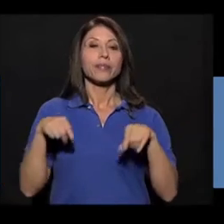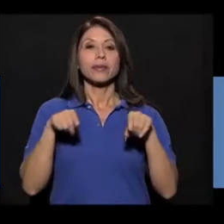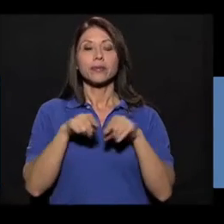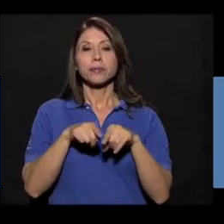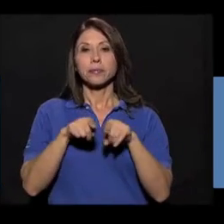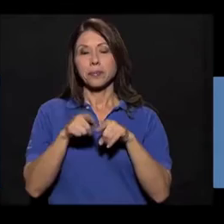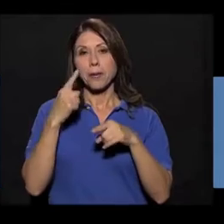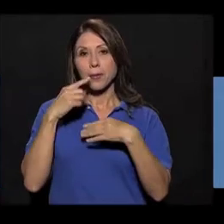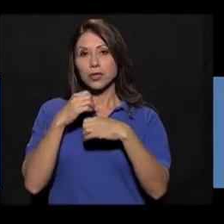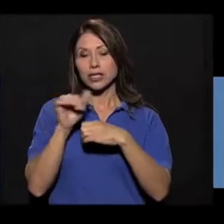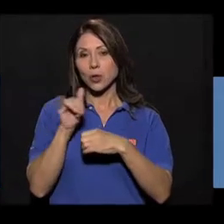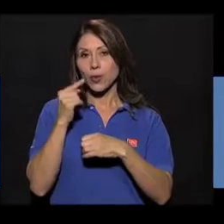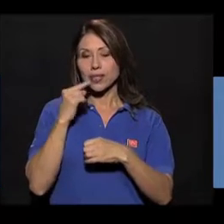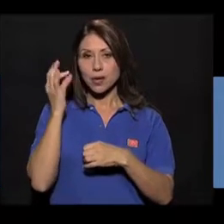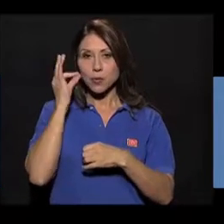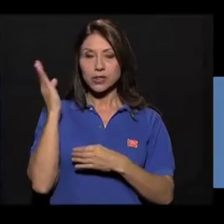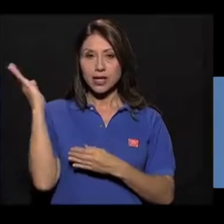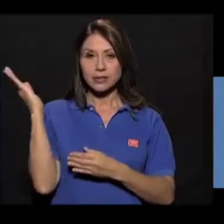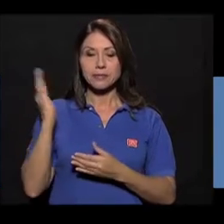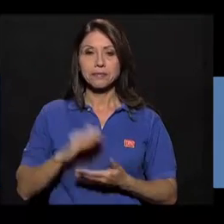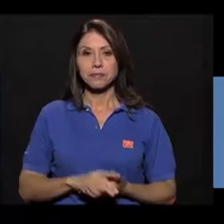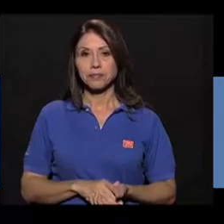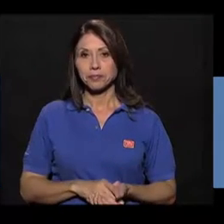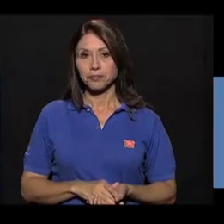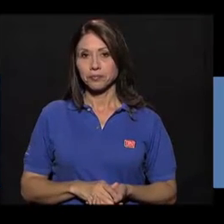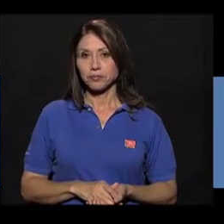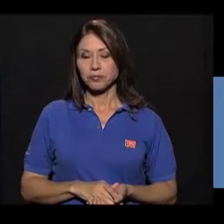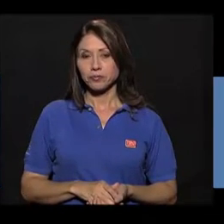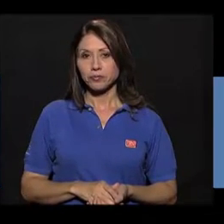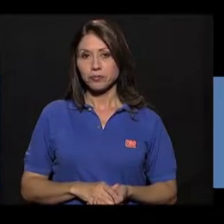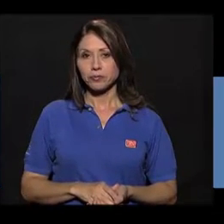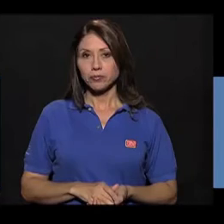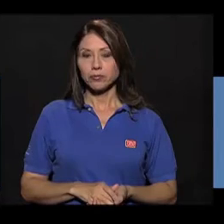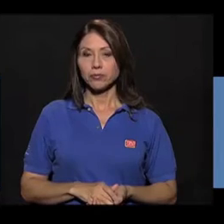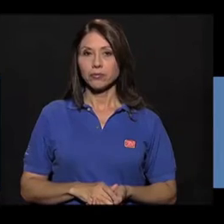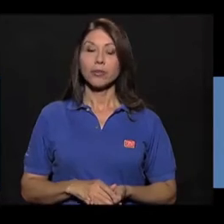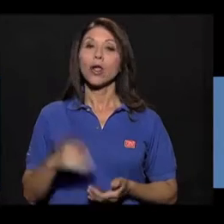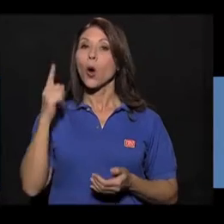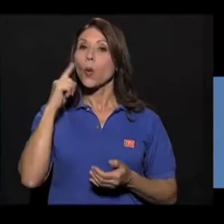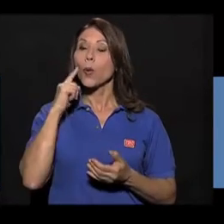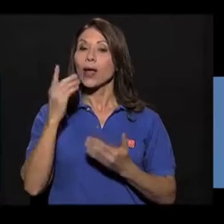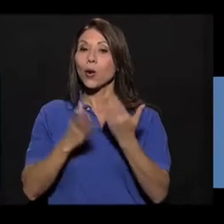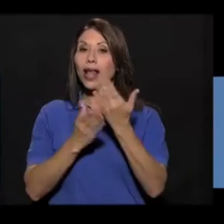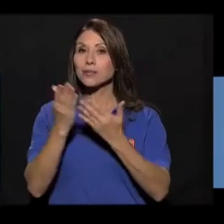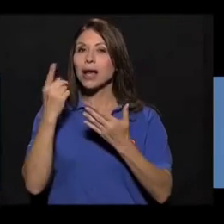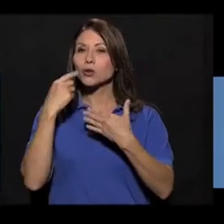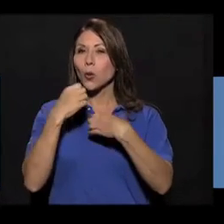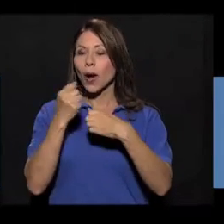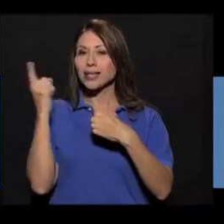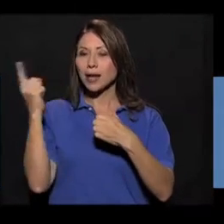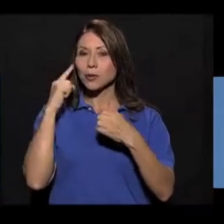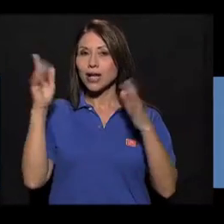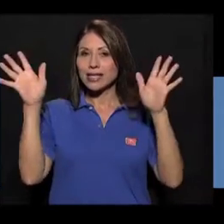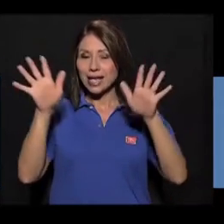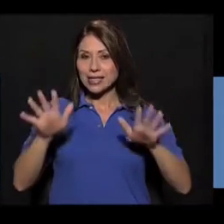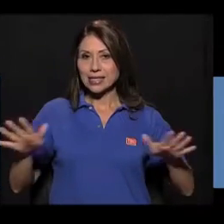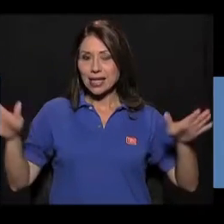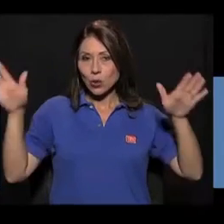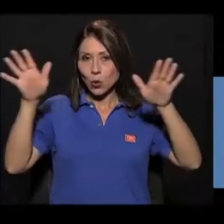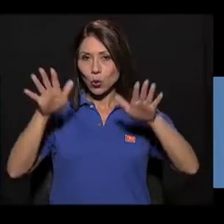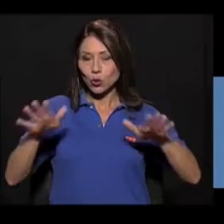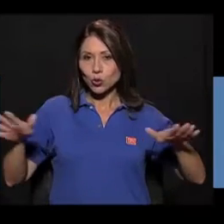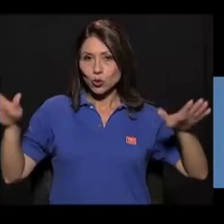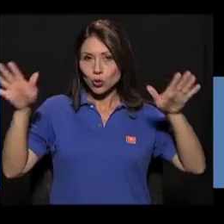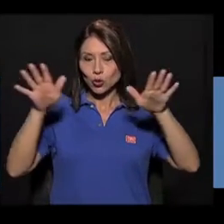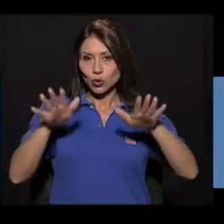pierna después. Vamos a llevar las manos a nivel de la cadera. Subimos los brazos y hacemos círculos con las manos. Subimos